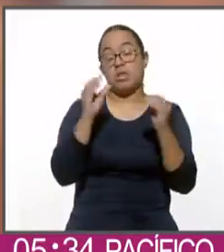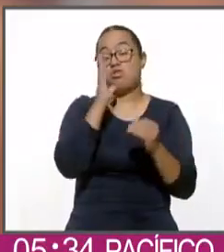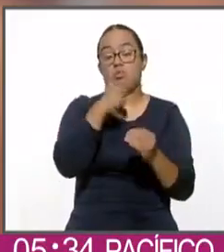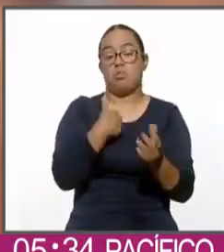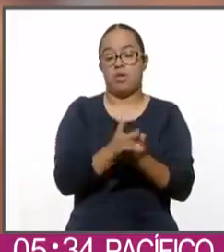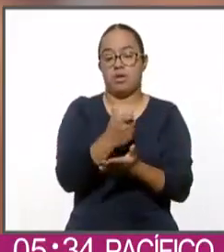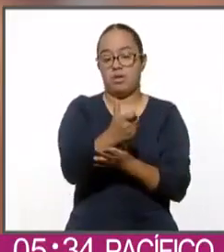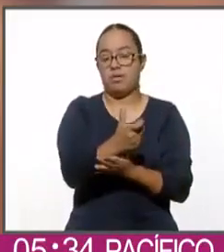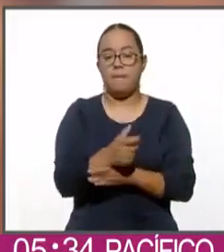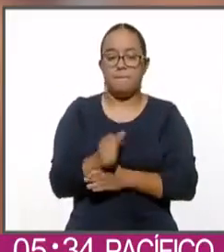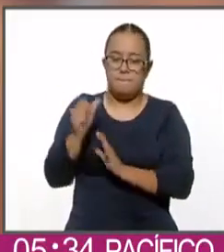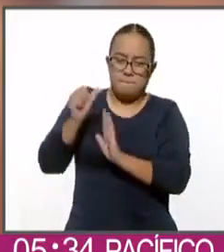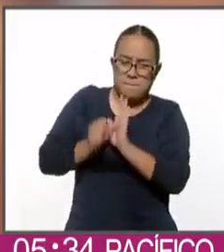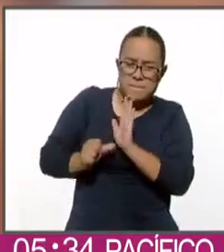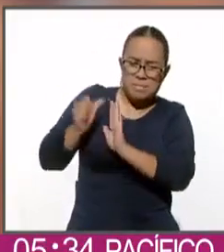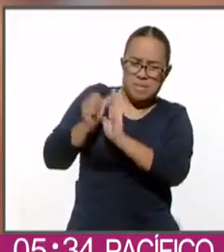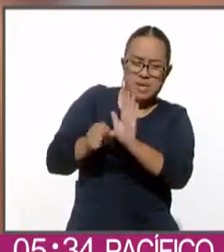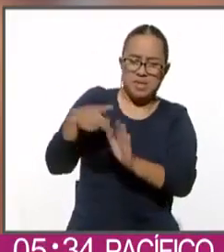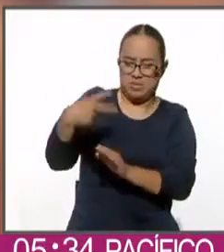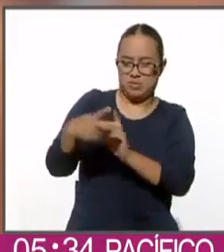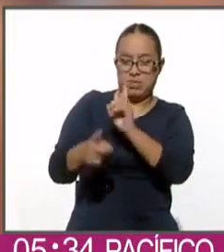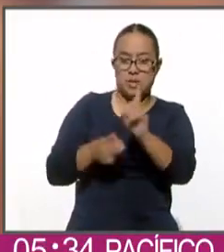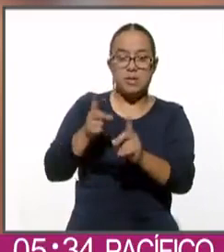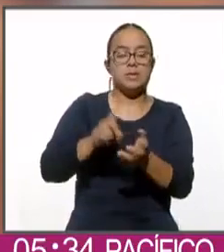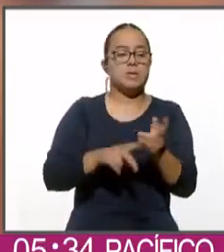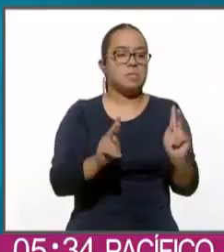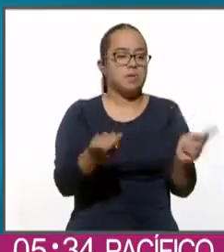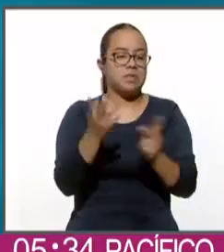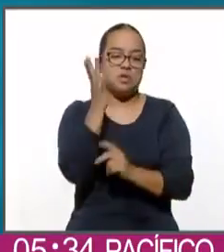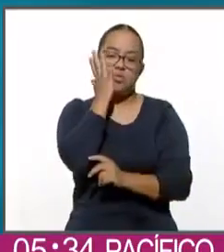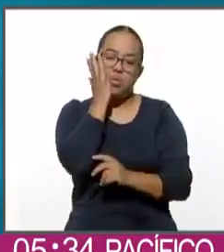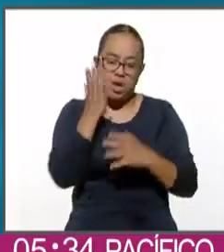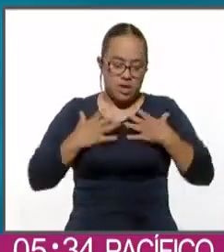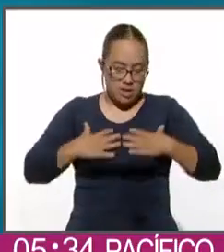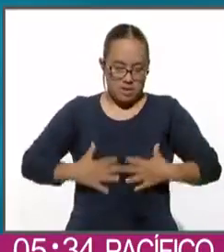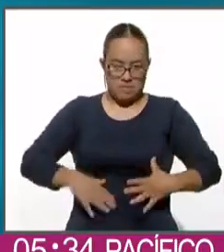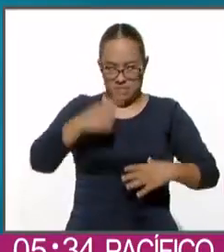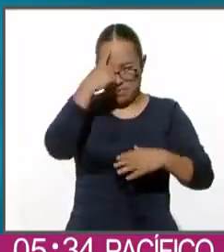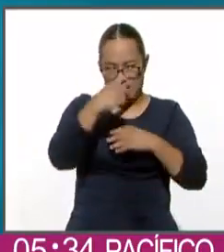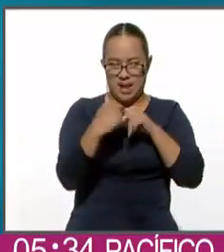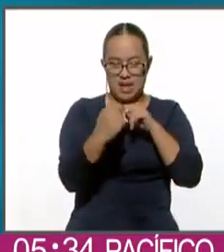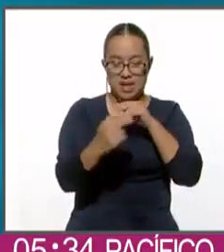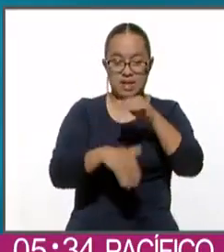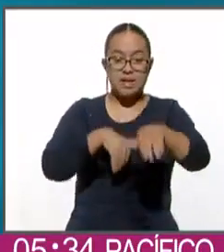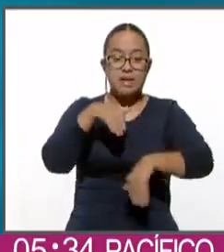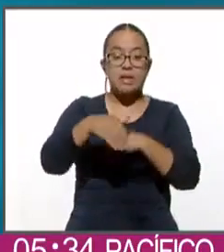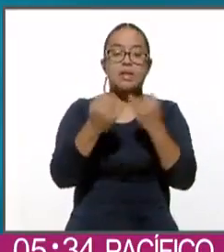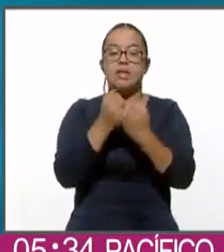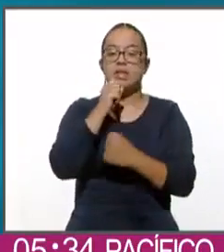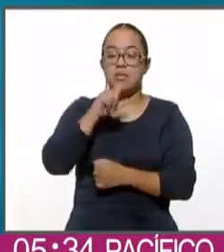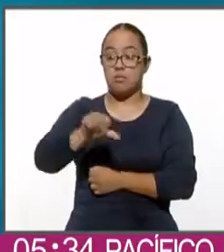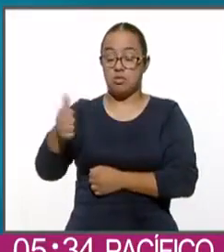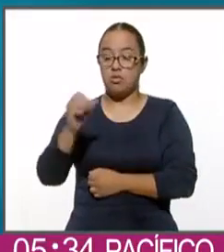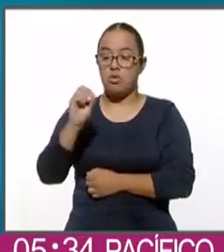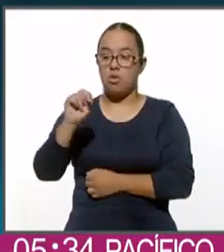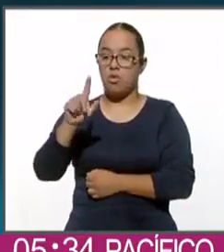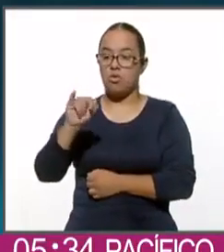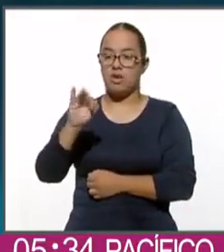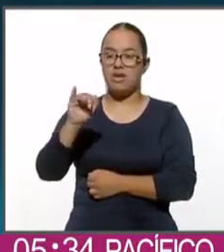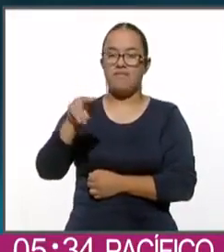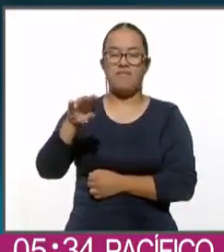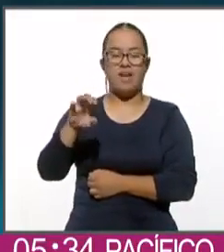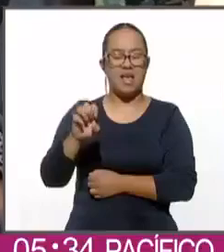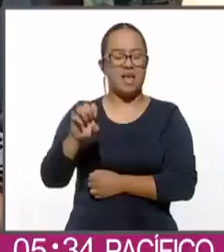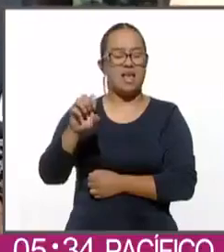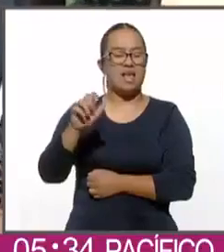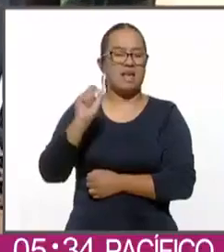Durante meses, las y los atletas vendieron toallas, trajes de baño y algunos hasta crearon cuentas de OnlyFans para cubrir los gastos.